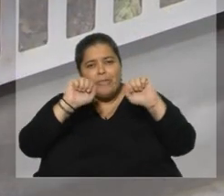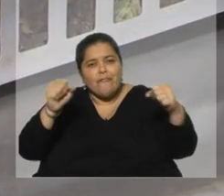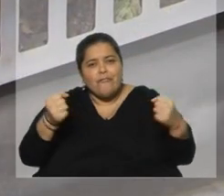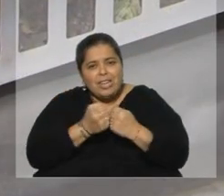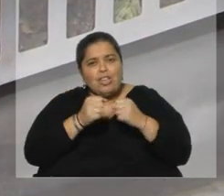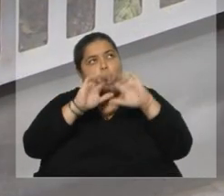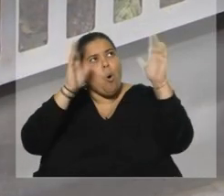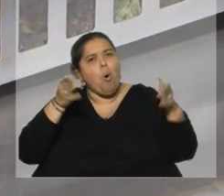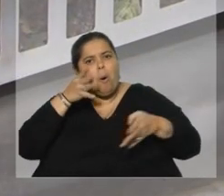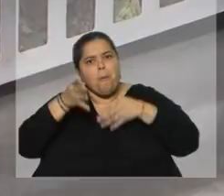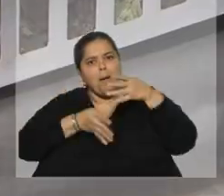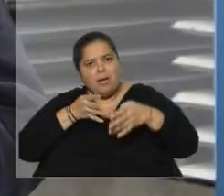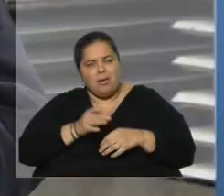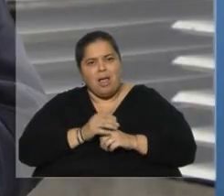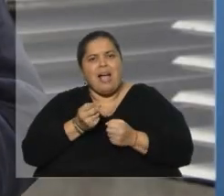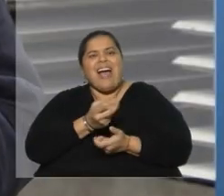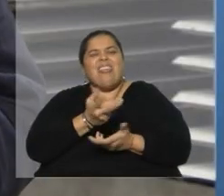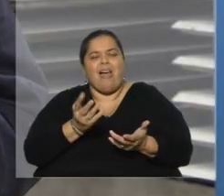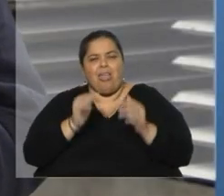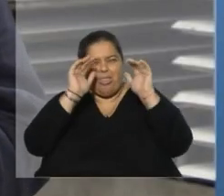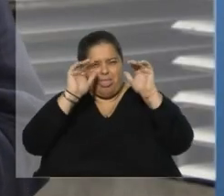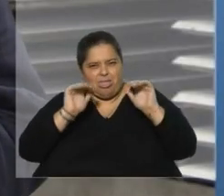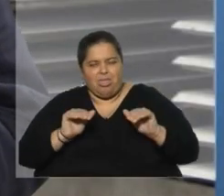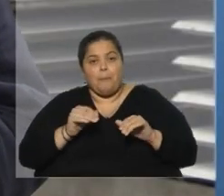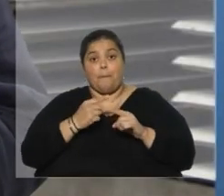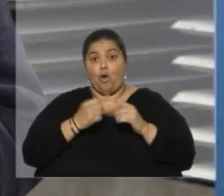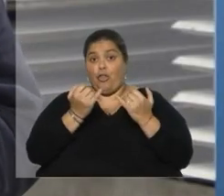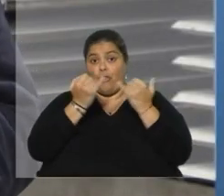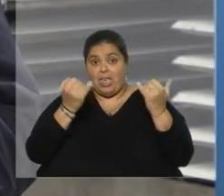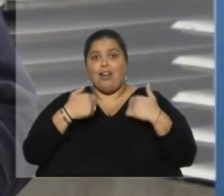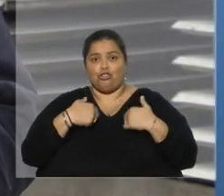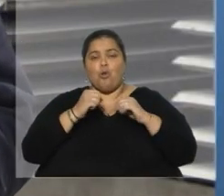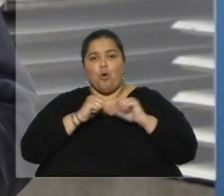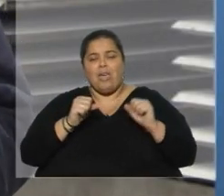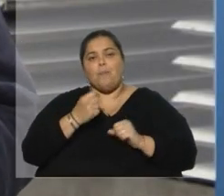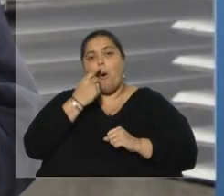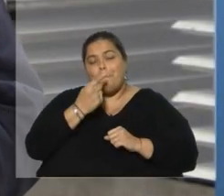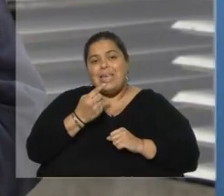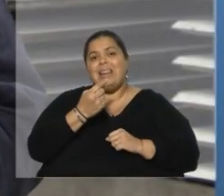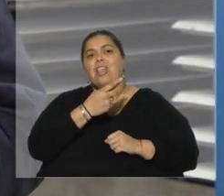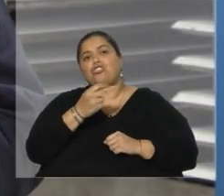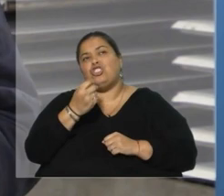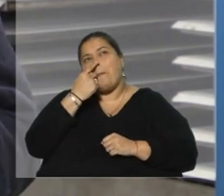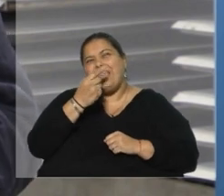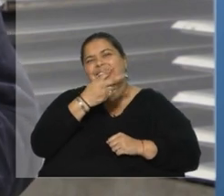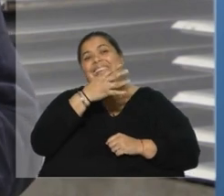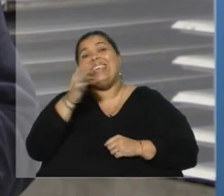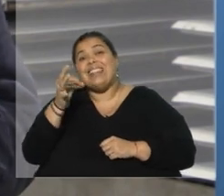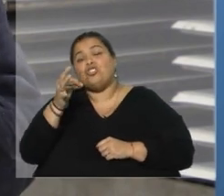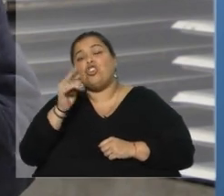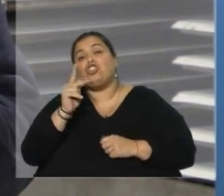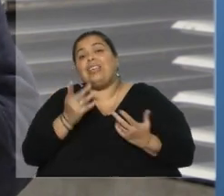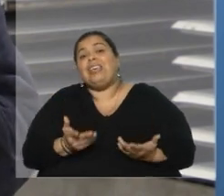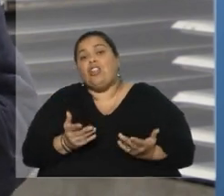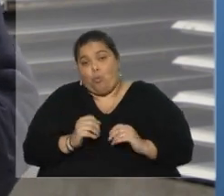congelamiento? Nosotros podemos congelar por día aproximadamente 1.200, 1.500 kilos pero podríamos